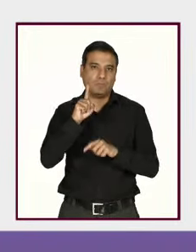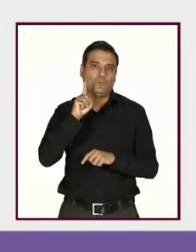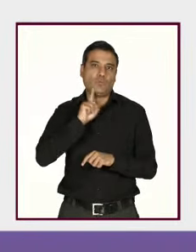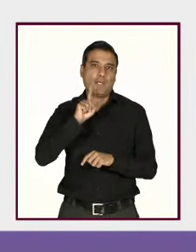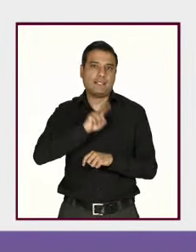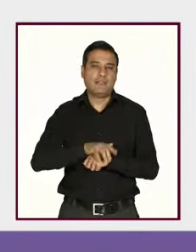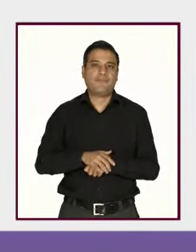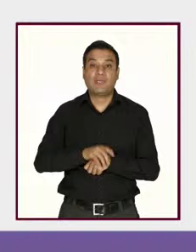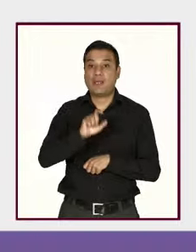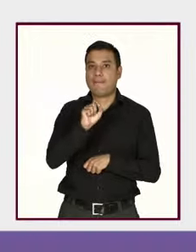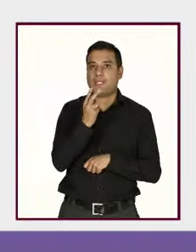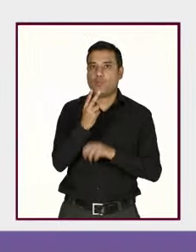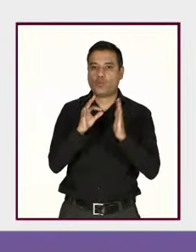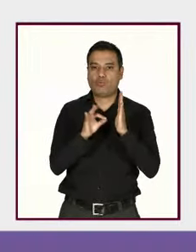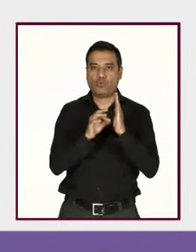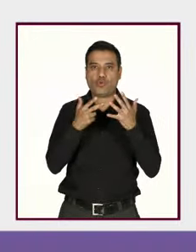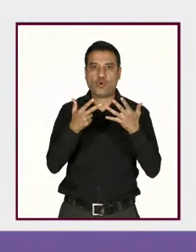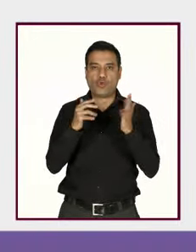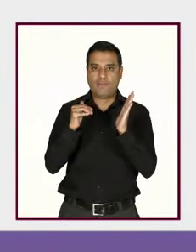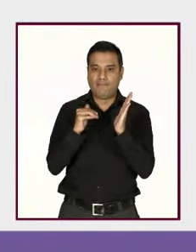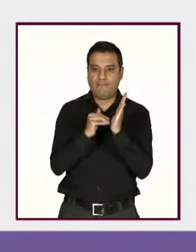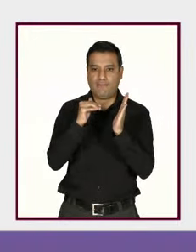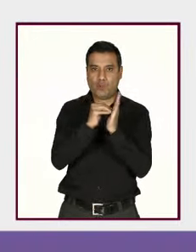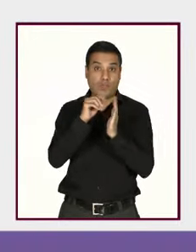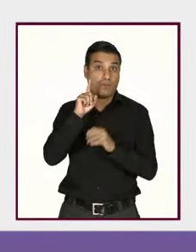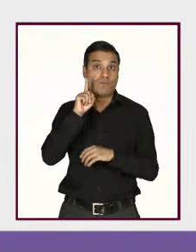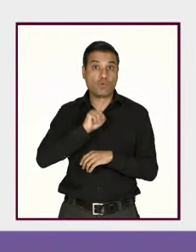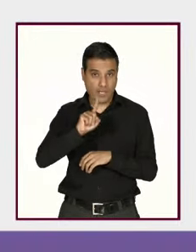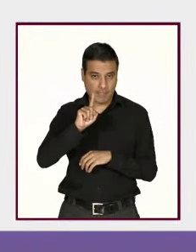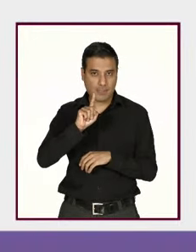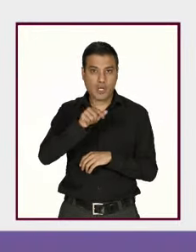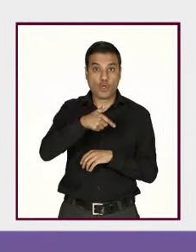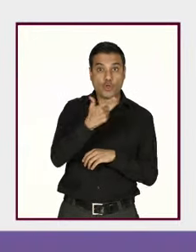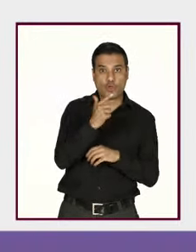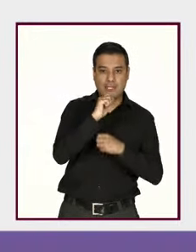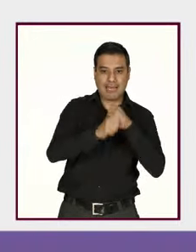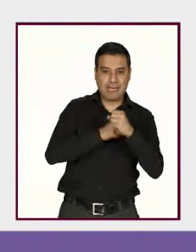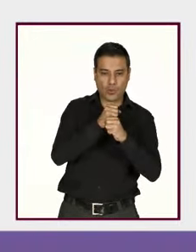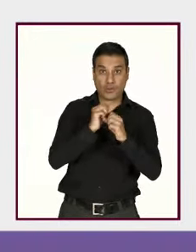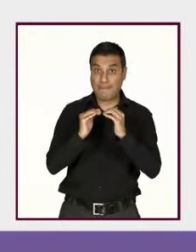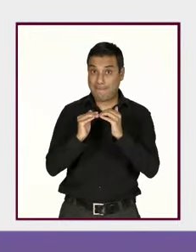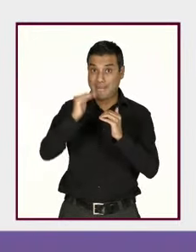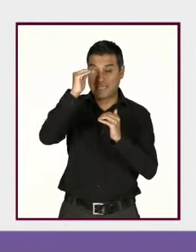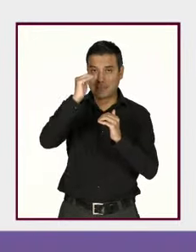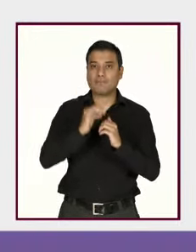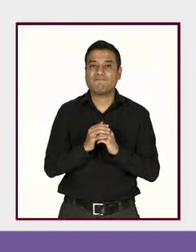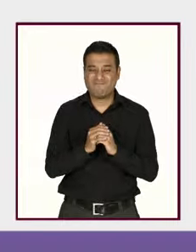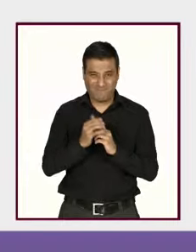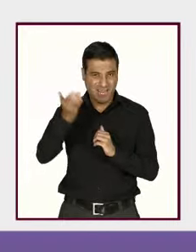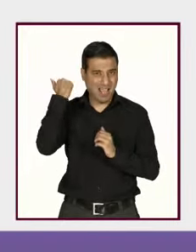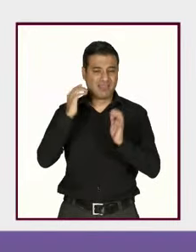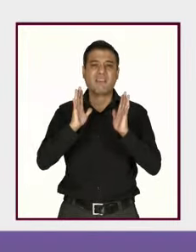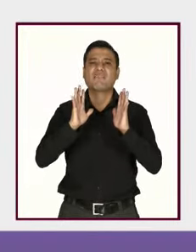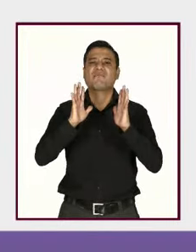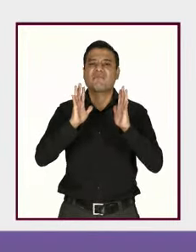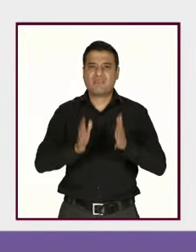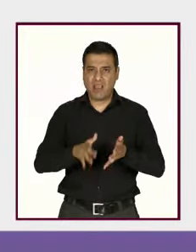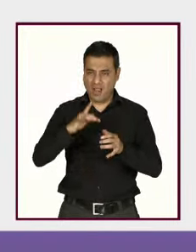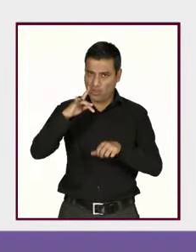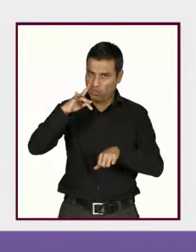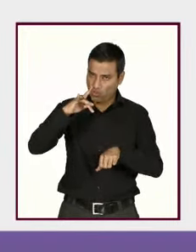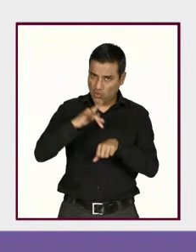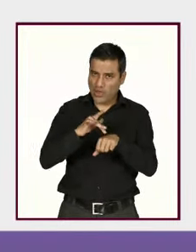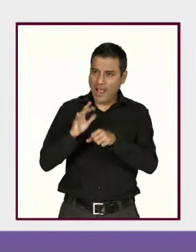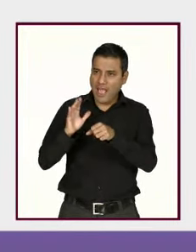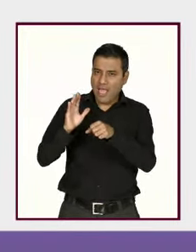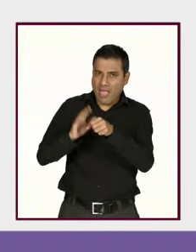22.8 millones de mujeres de 12 años y más fueron víctimas de ciberacoso,